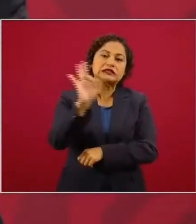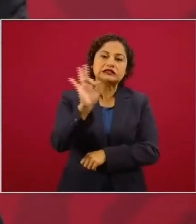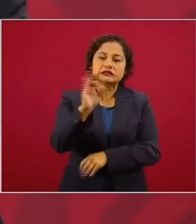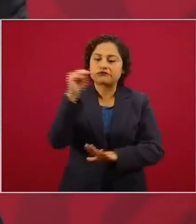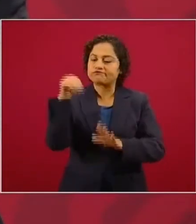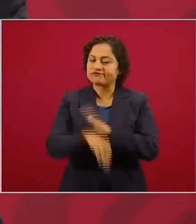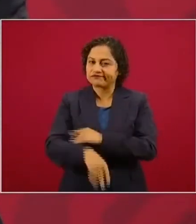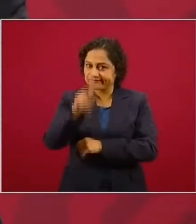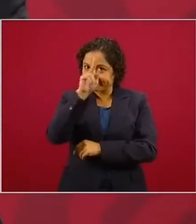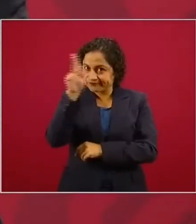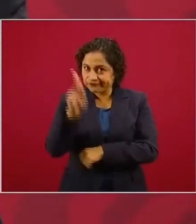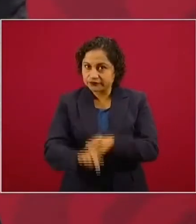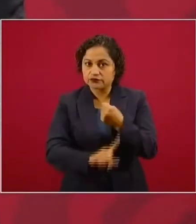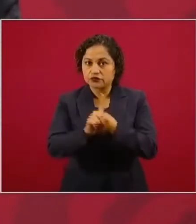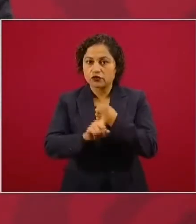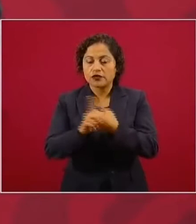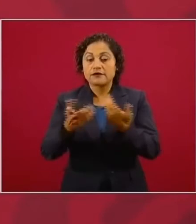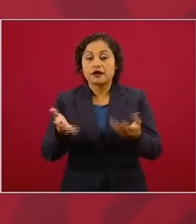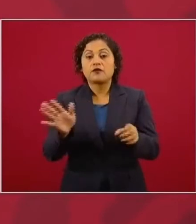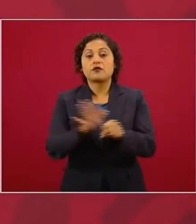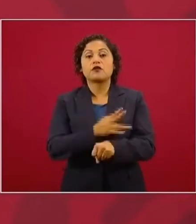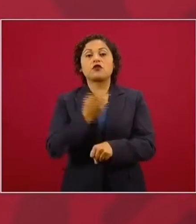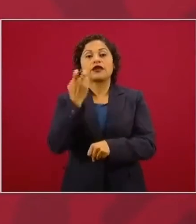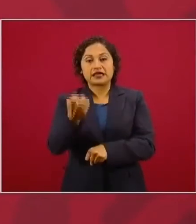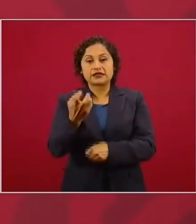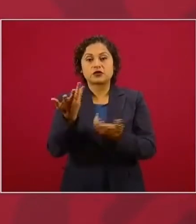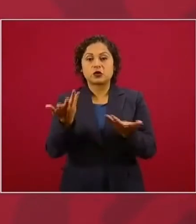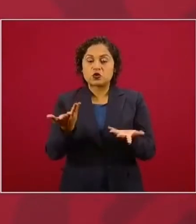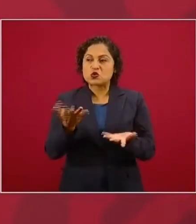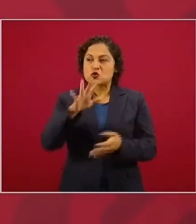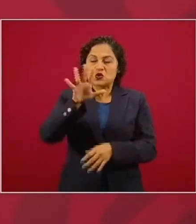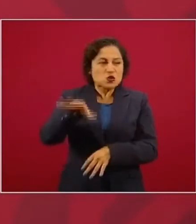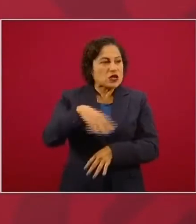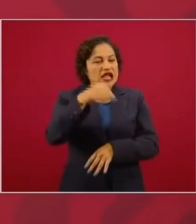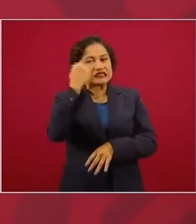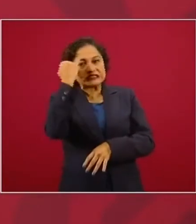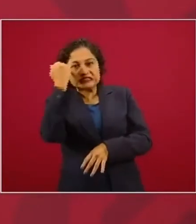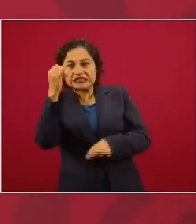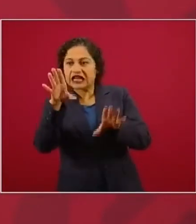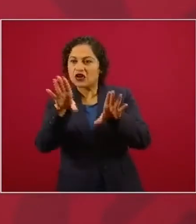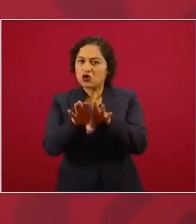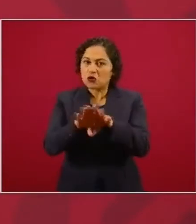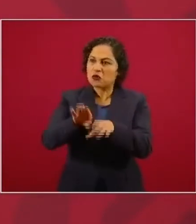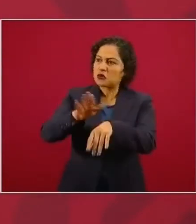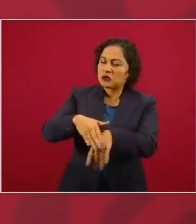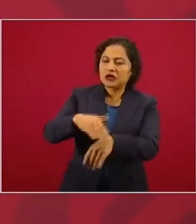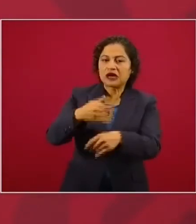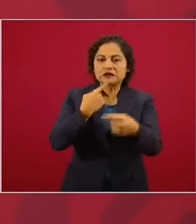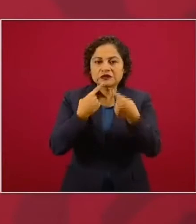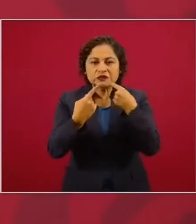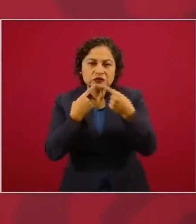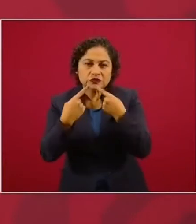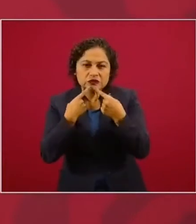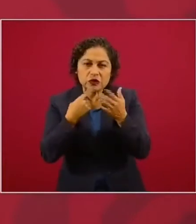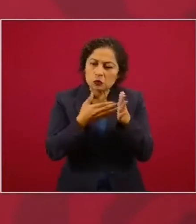en todo momento un acuerdo, se dialogó y